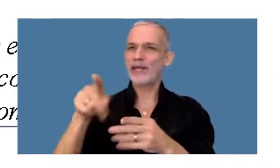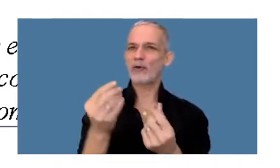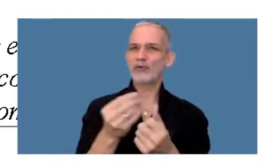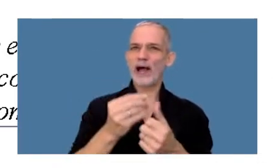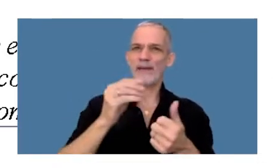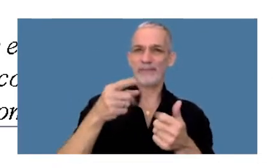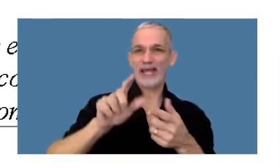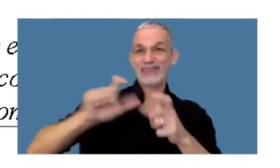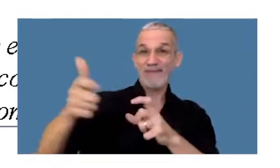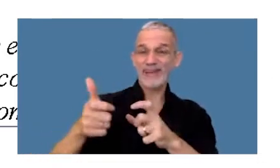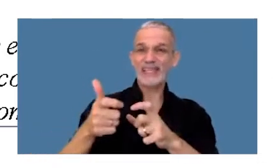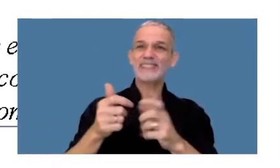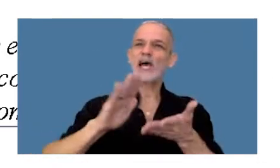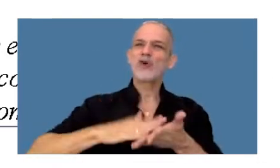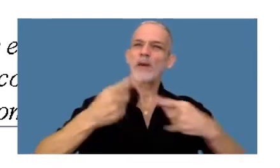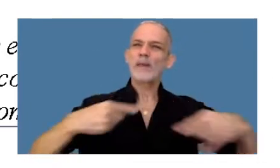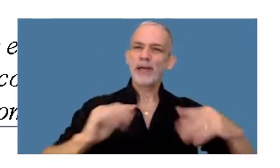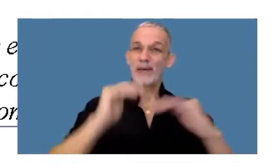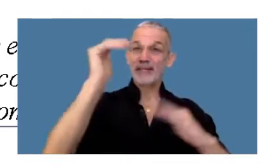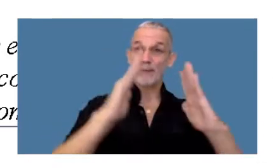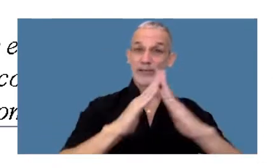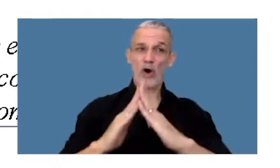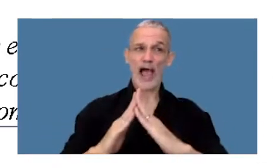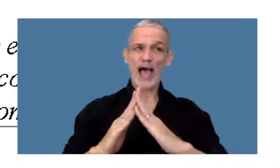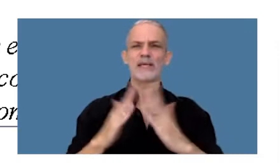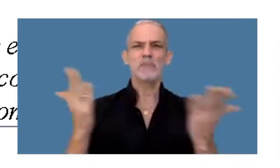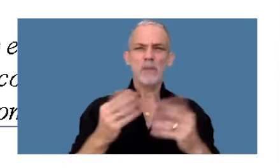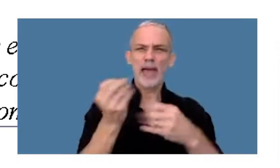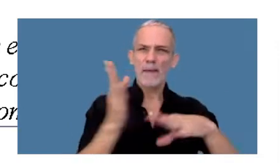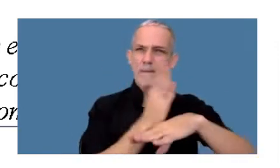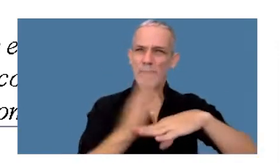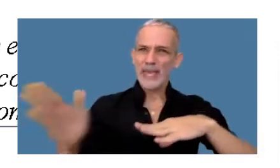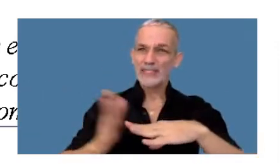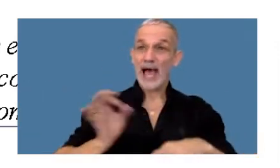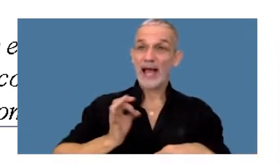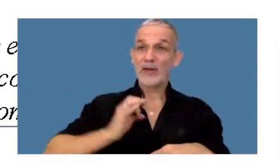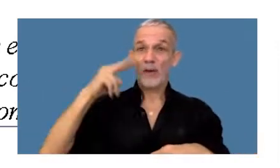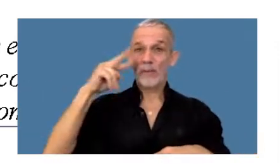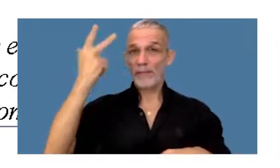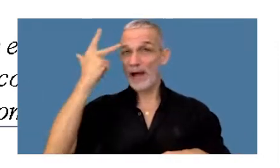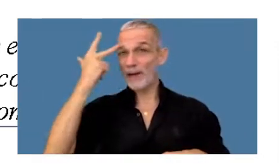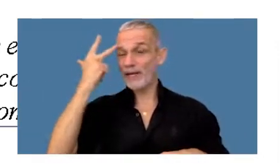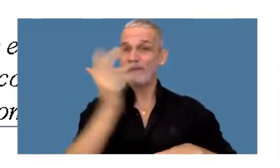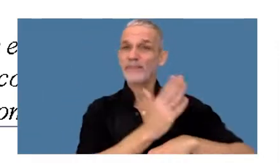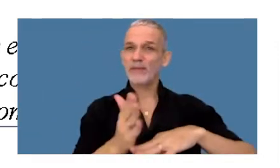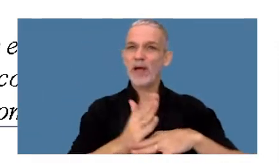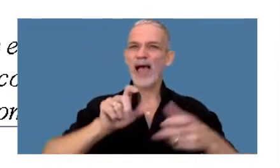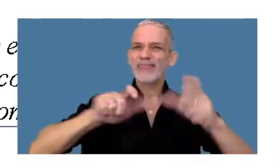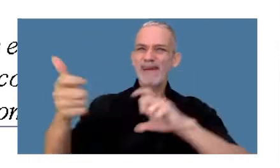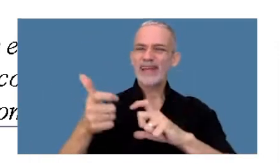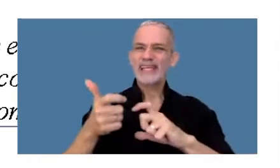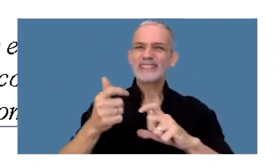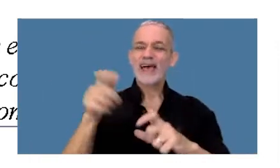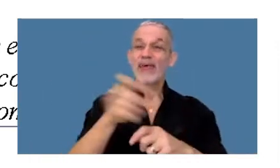oneroso sobre inmuebles. Recordemos que a partir del 2018 la transferencia de